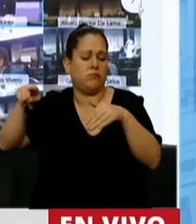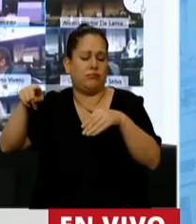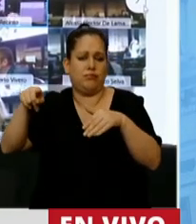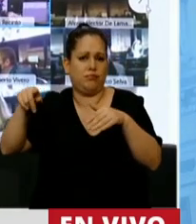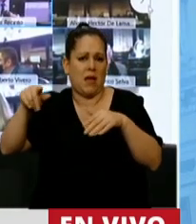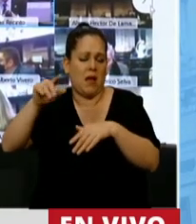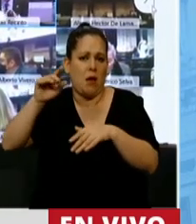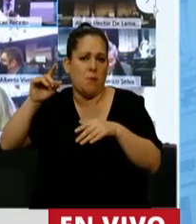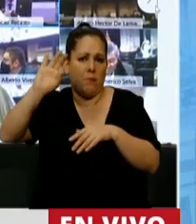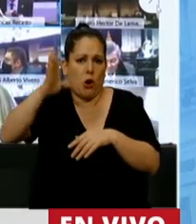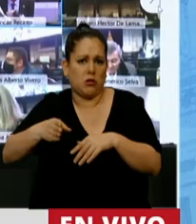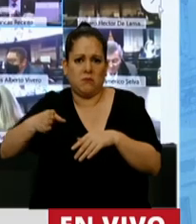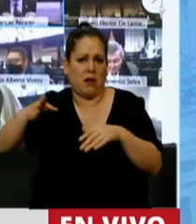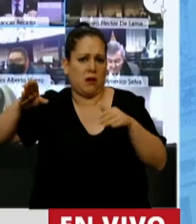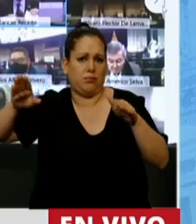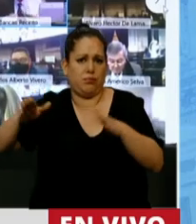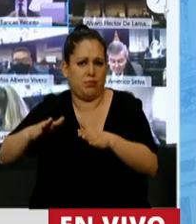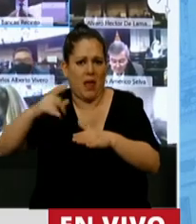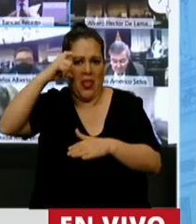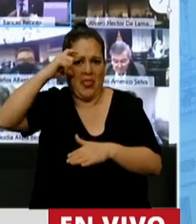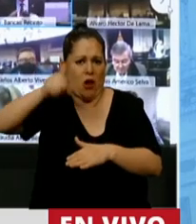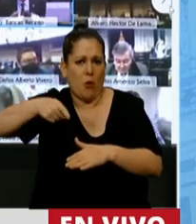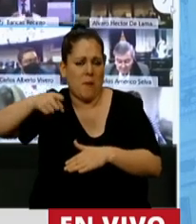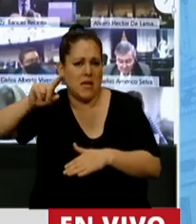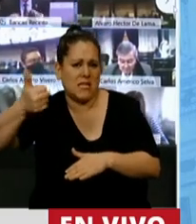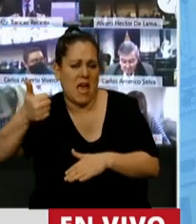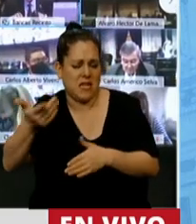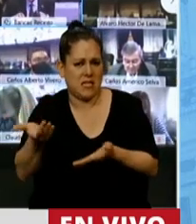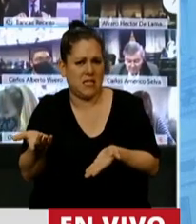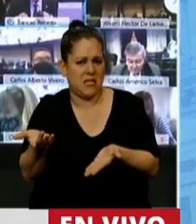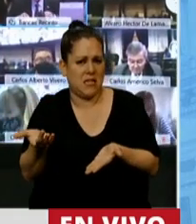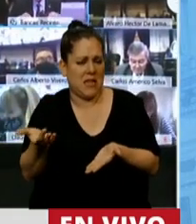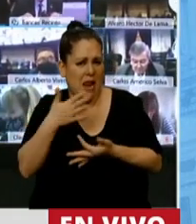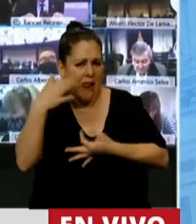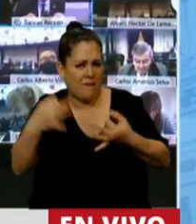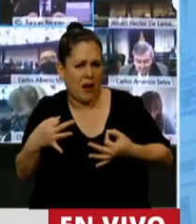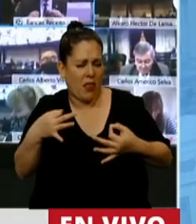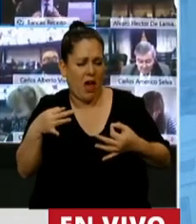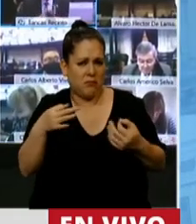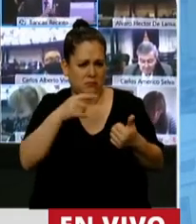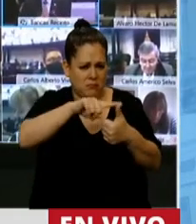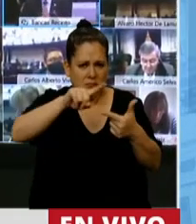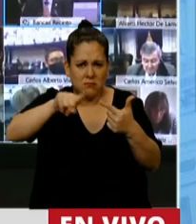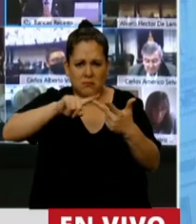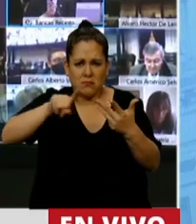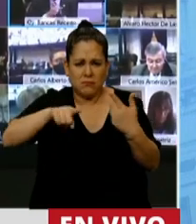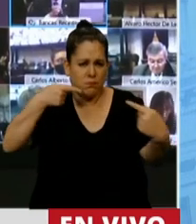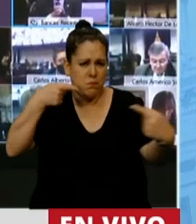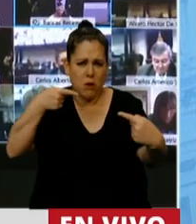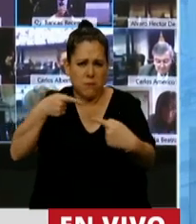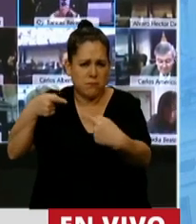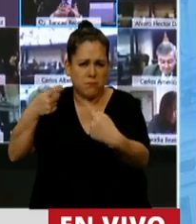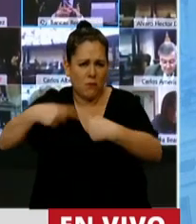,6% también. La verdad, todo lo contrario, señor Presidente, a lo que hoy